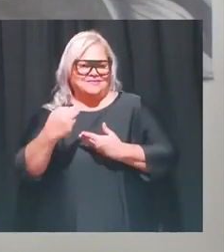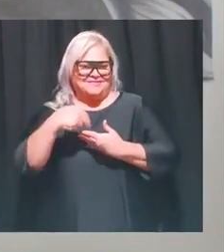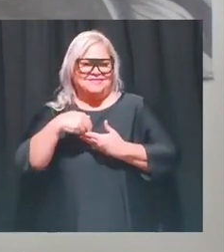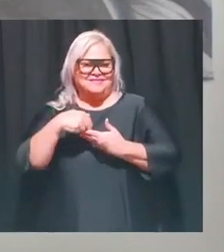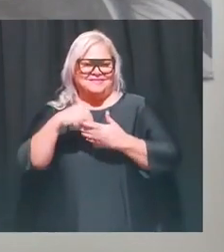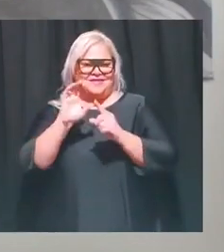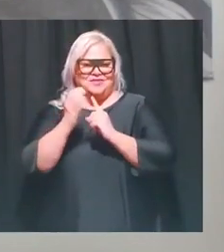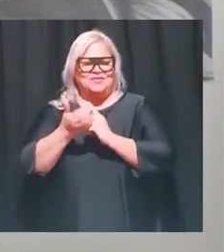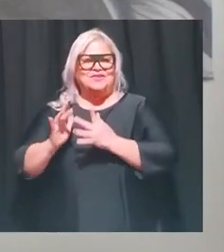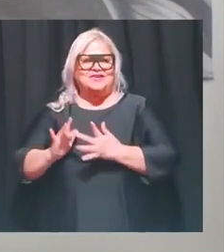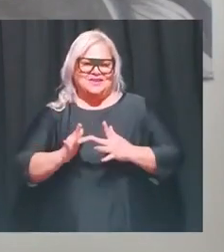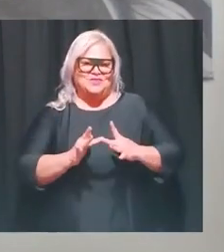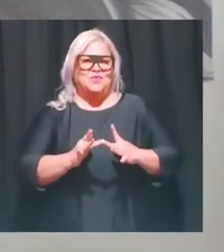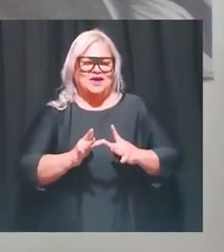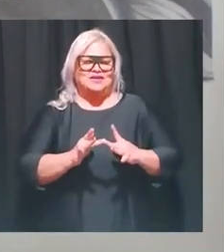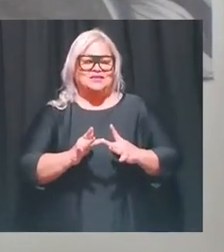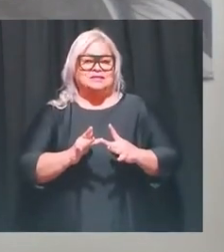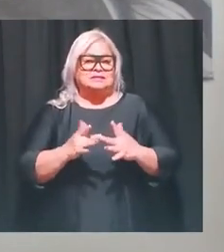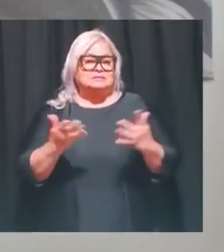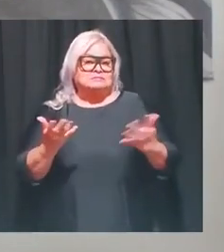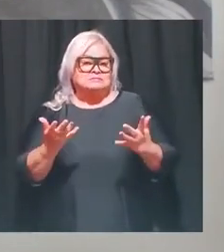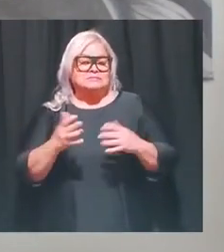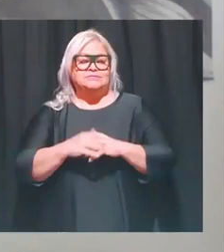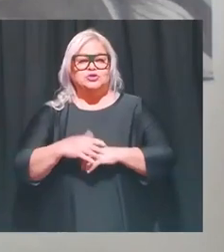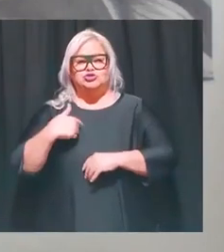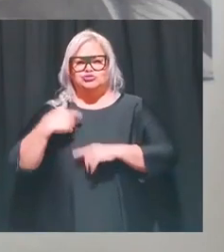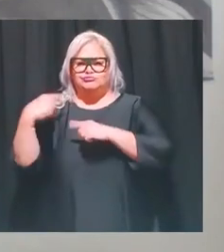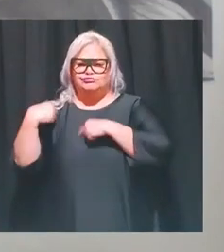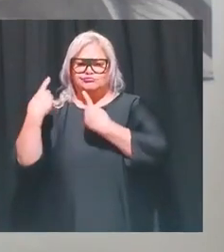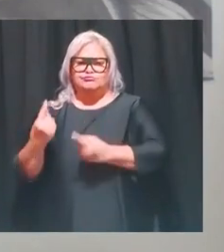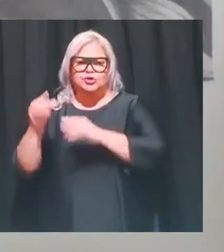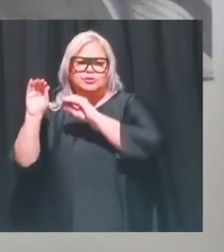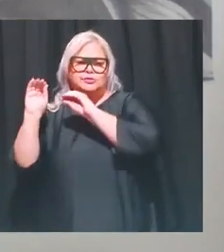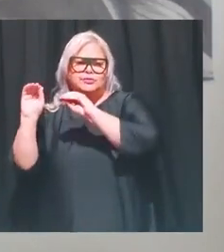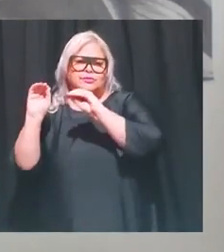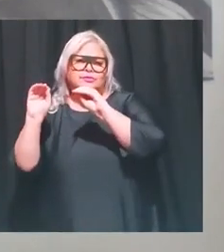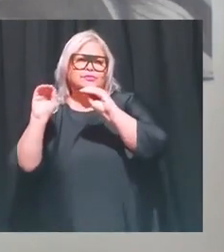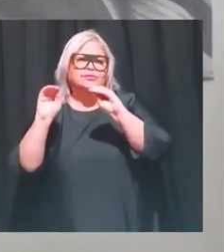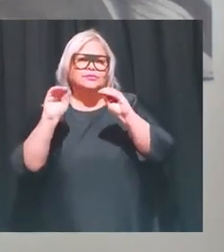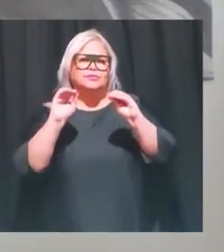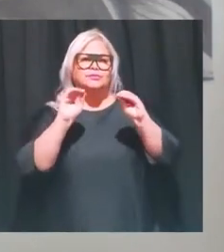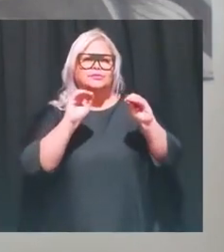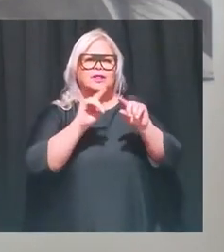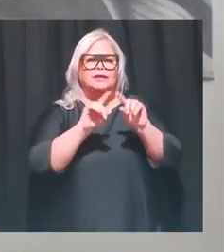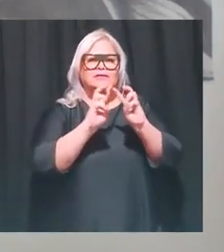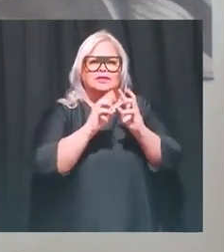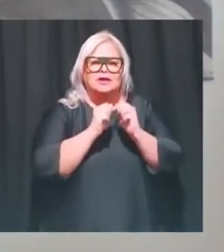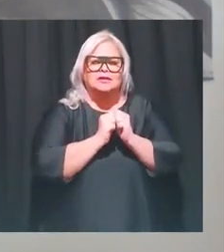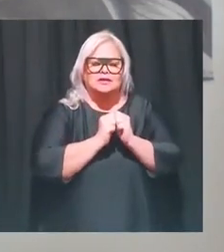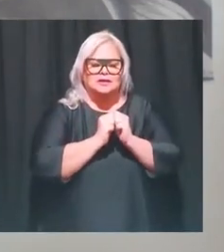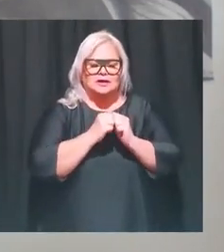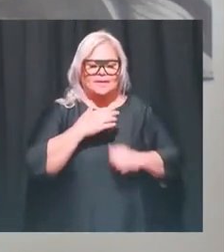de Cultura Virtual, en donde yo les he estado ofreciendo a ustedes unos talleres y mucho de mi